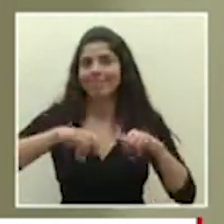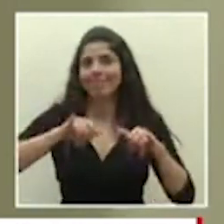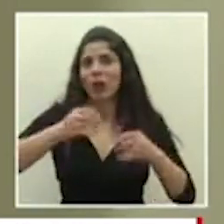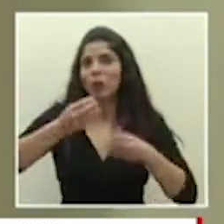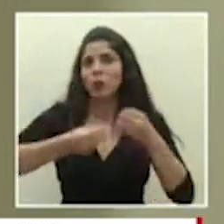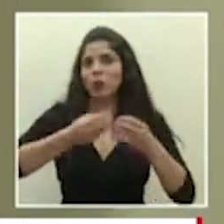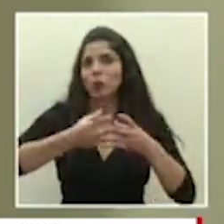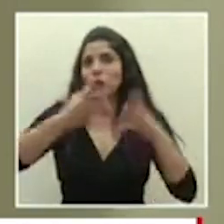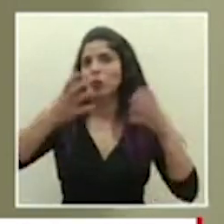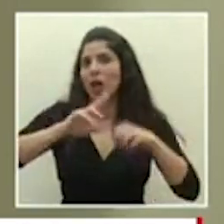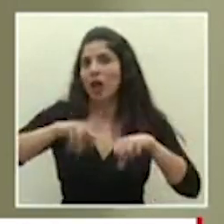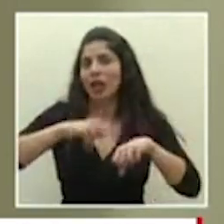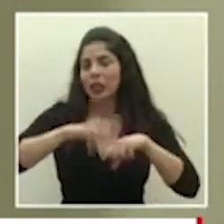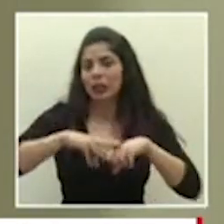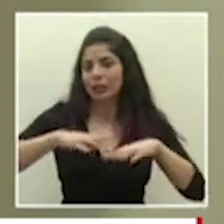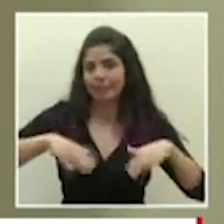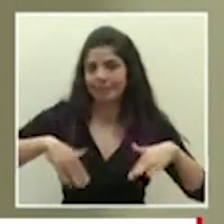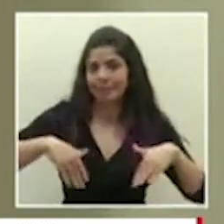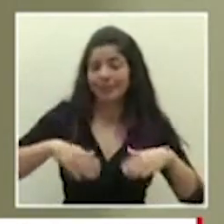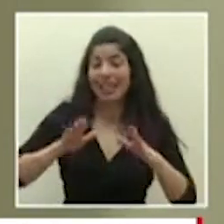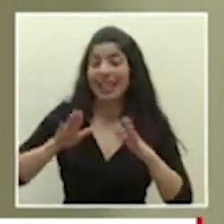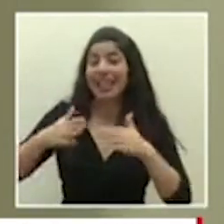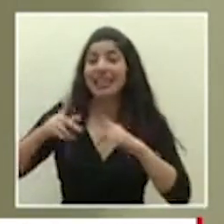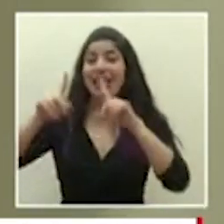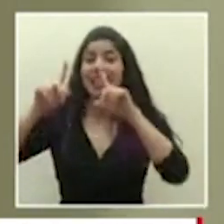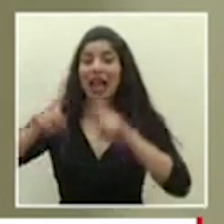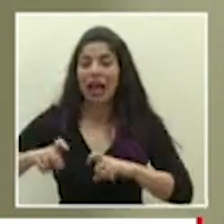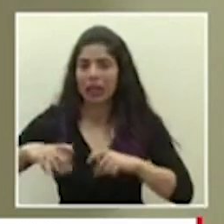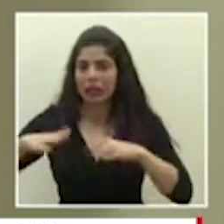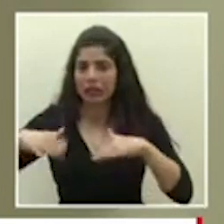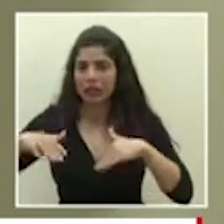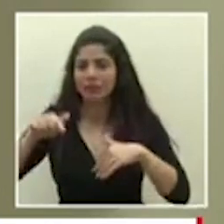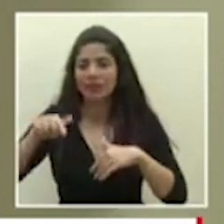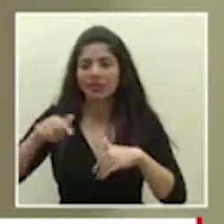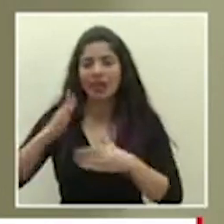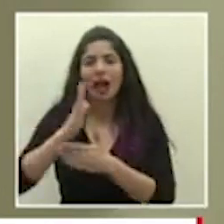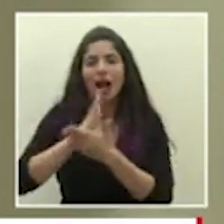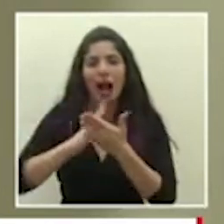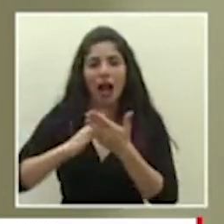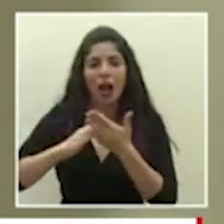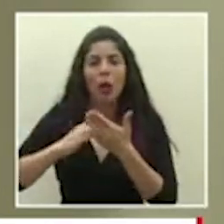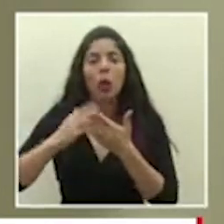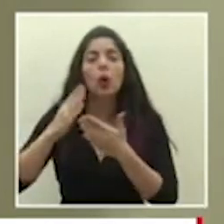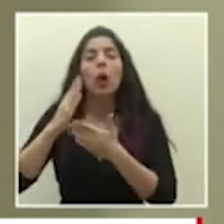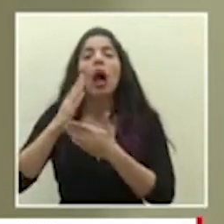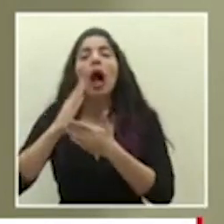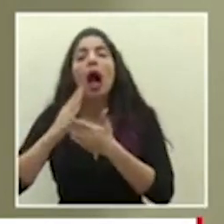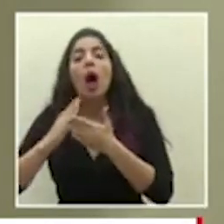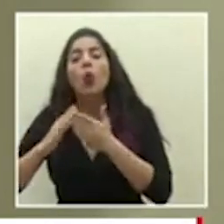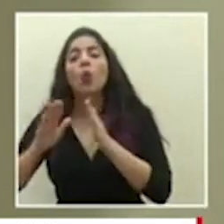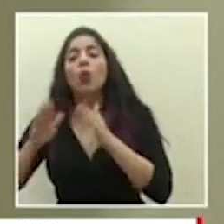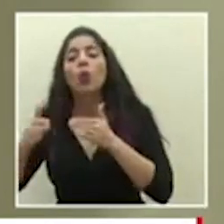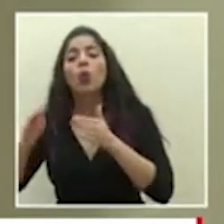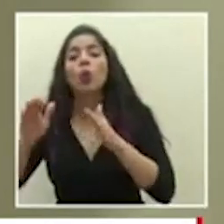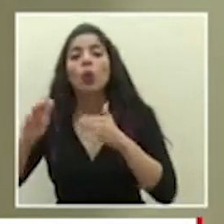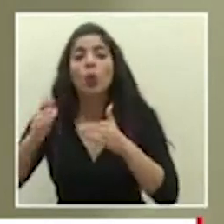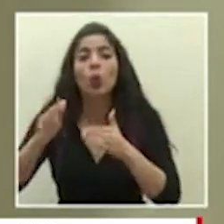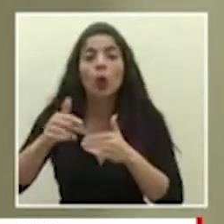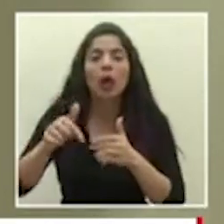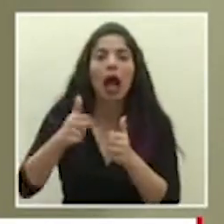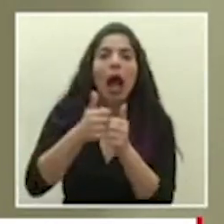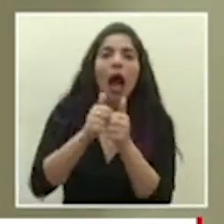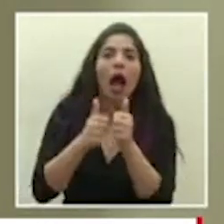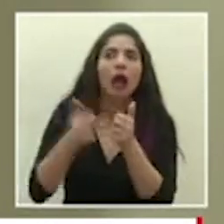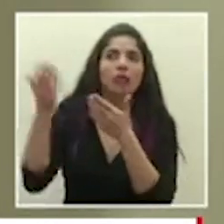producción nacional kits de diagnóstico eso es algo que en ciertos tipos de kits estamos teniendo atrasos